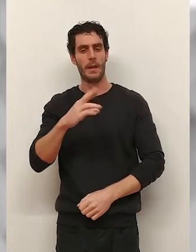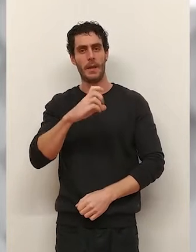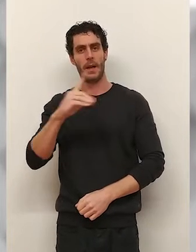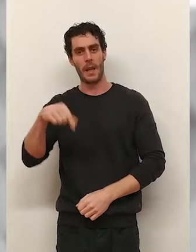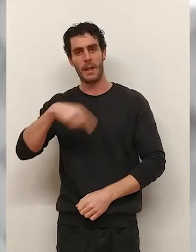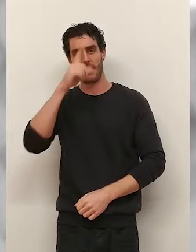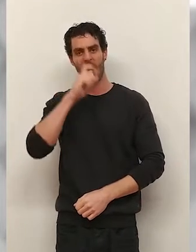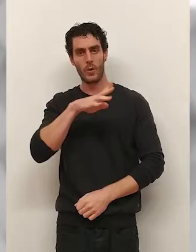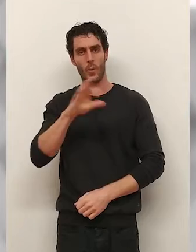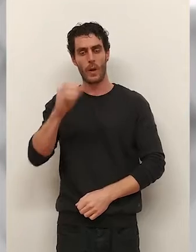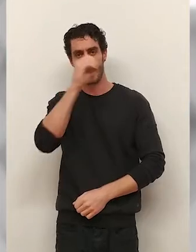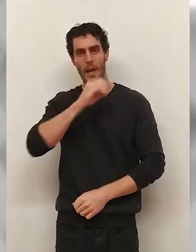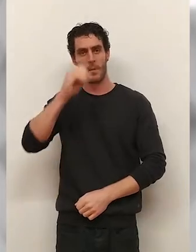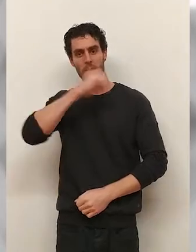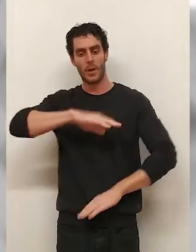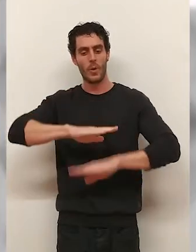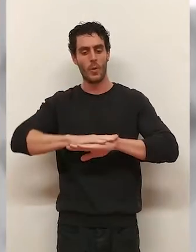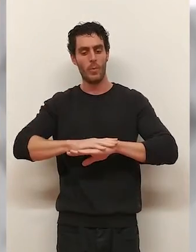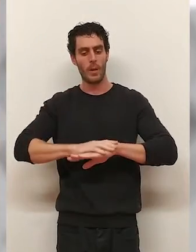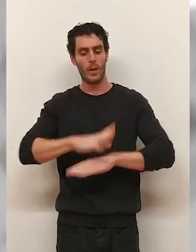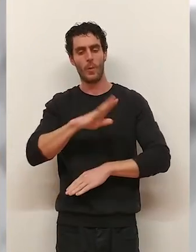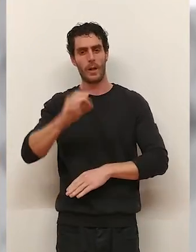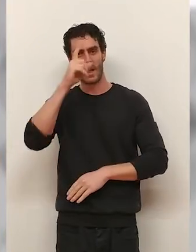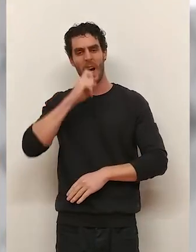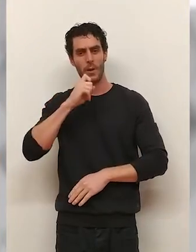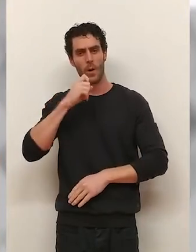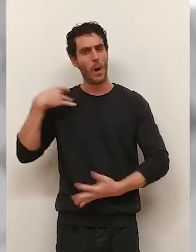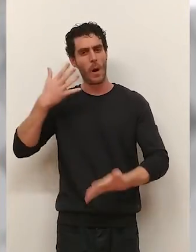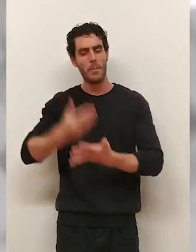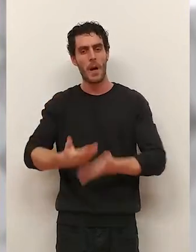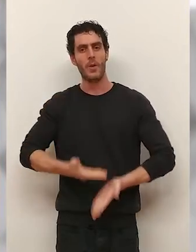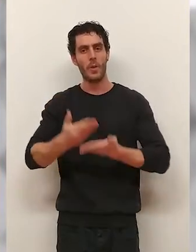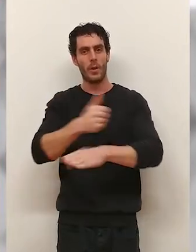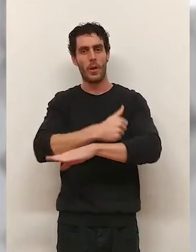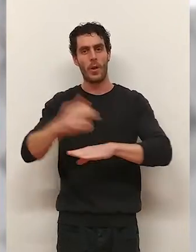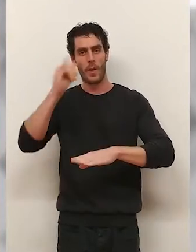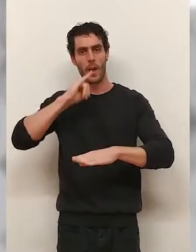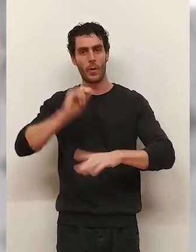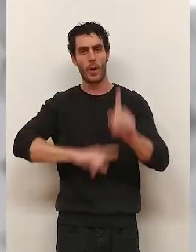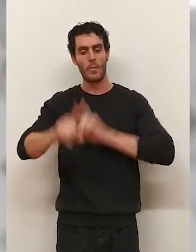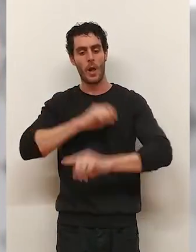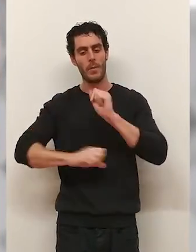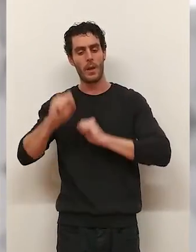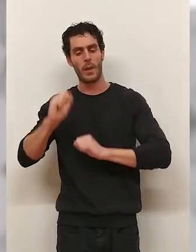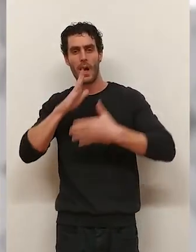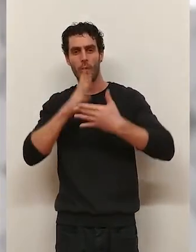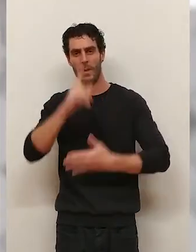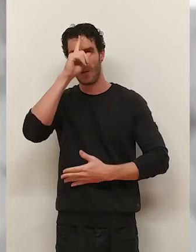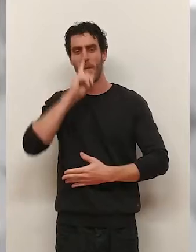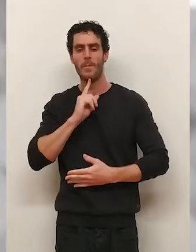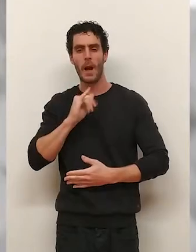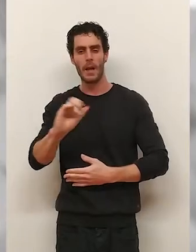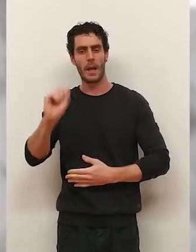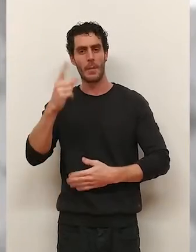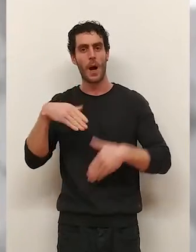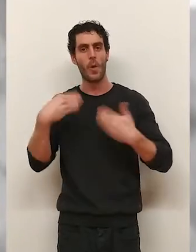Arad cumple este año su 40 aniversario, cuatro décadas ayudando a los riojanos con problemas de adicciones. Desde la entidad subrayan cuál es a día de hoy el perfil